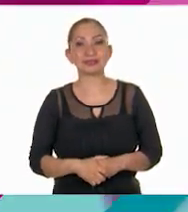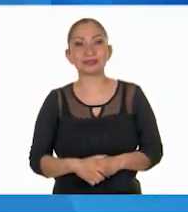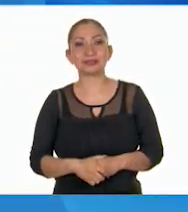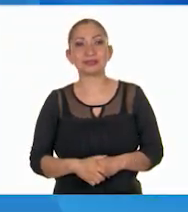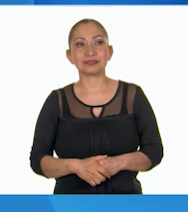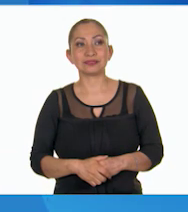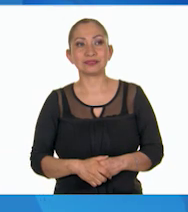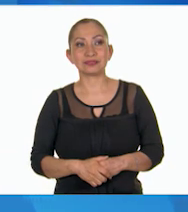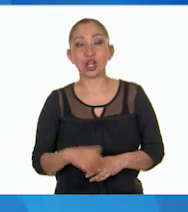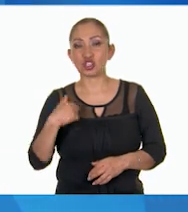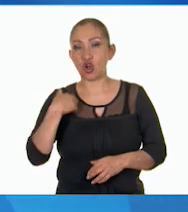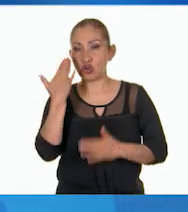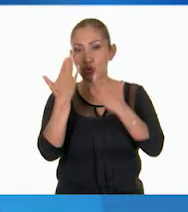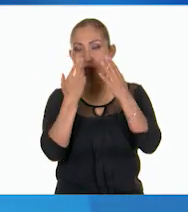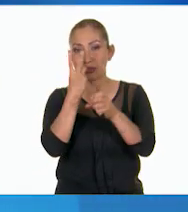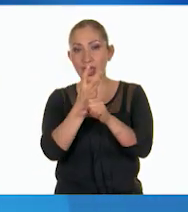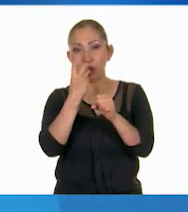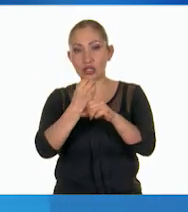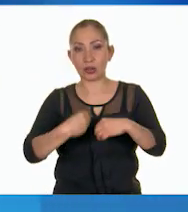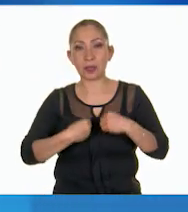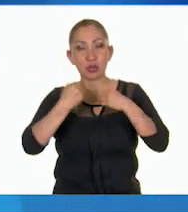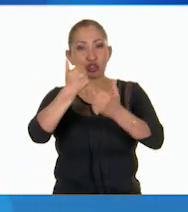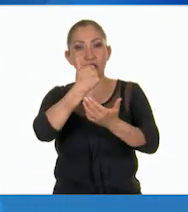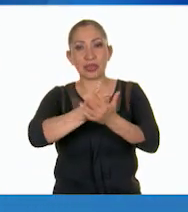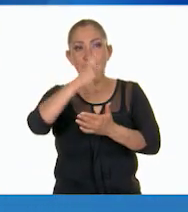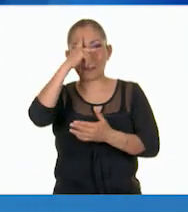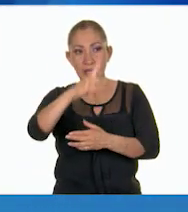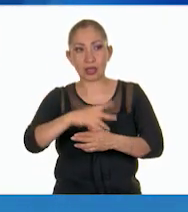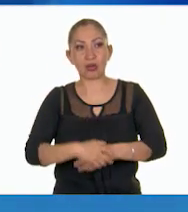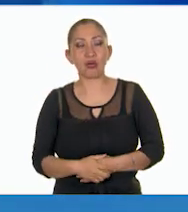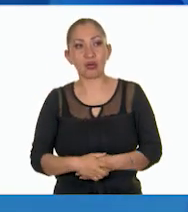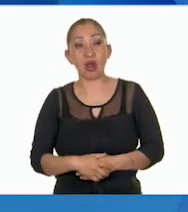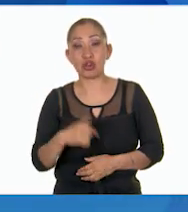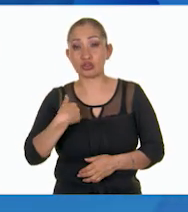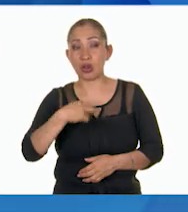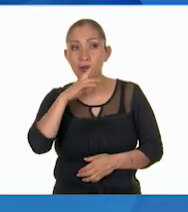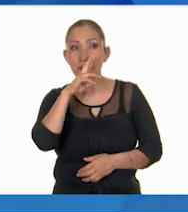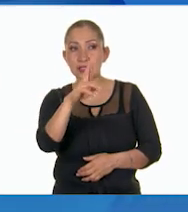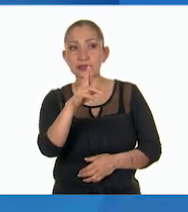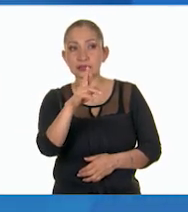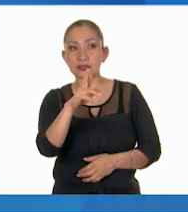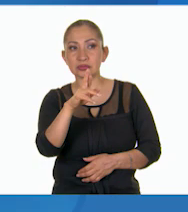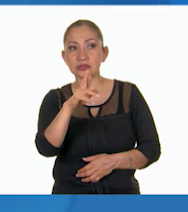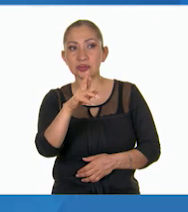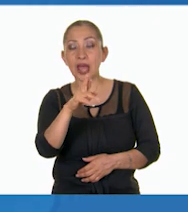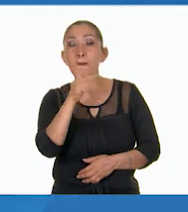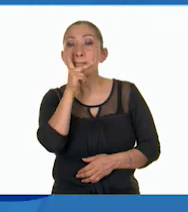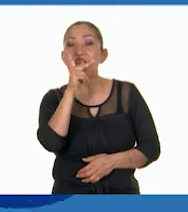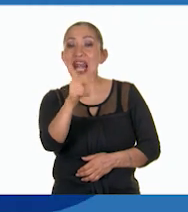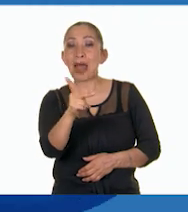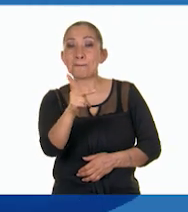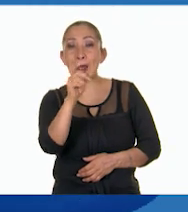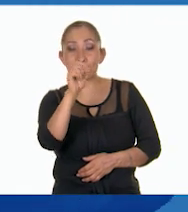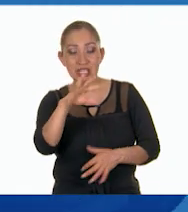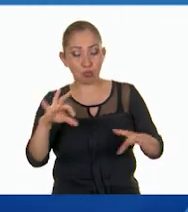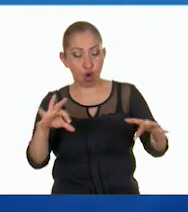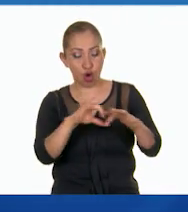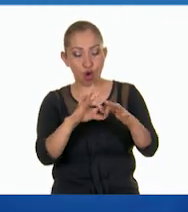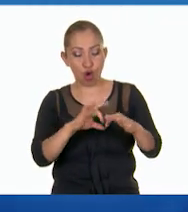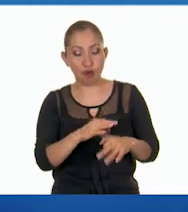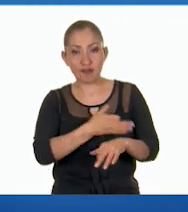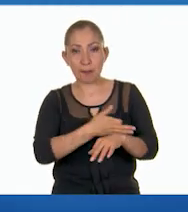Estudié en tercero grado. Vivo en la Ciudad de México. Mi respuesta es, las palabras de una familia